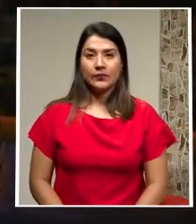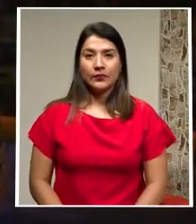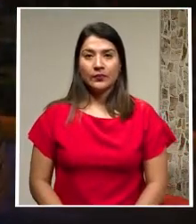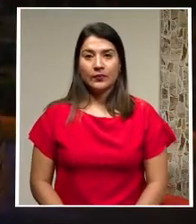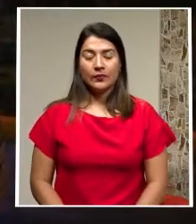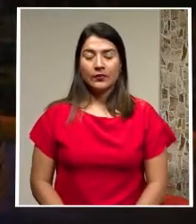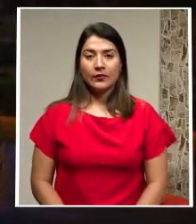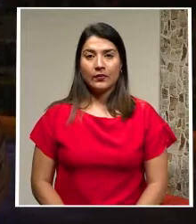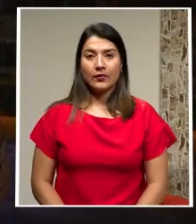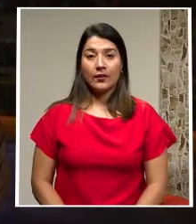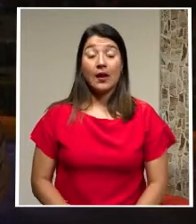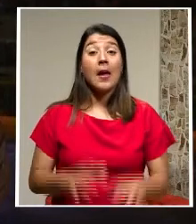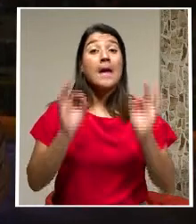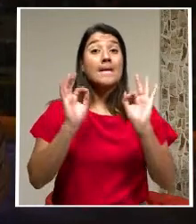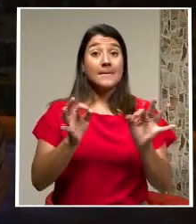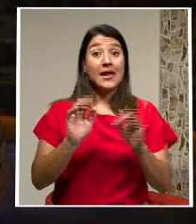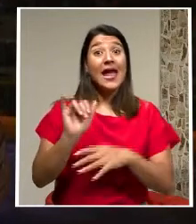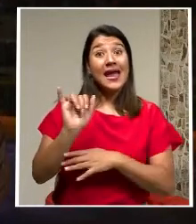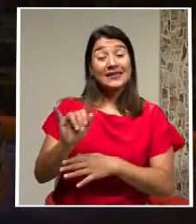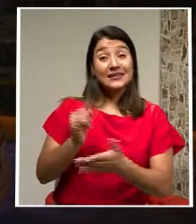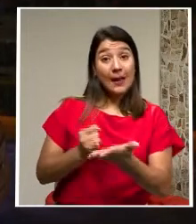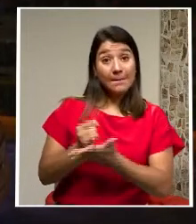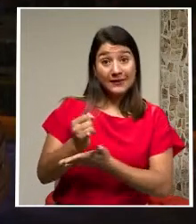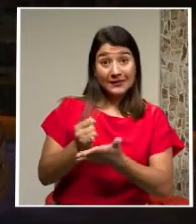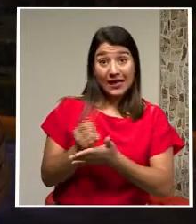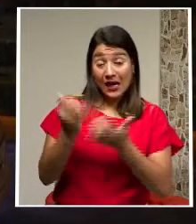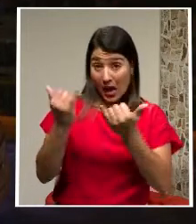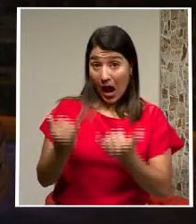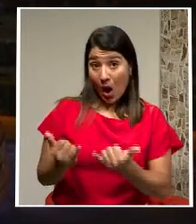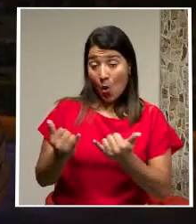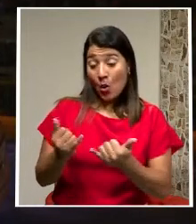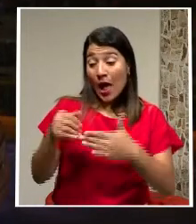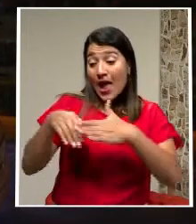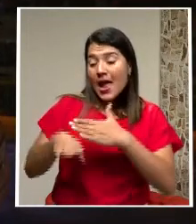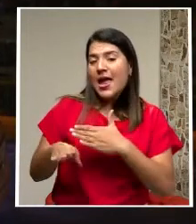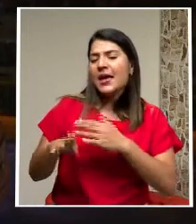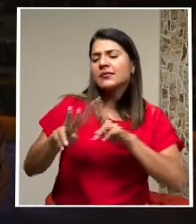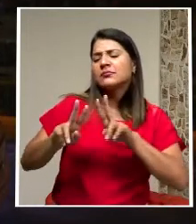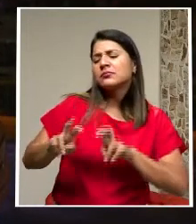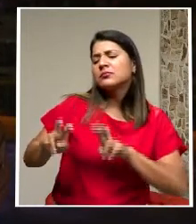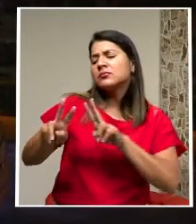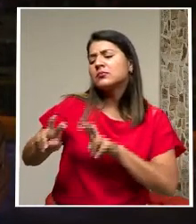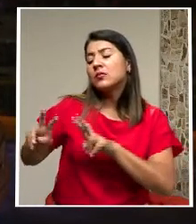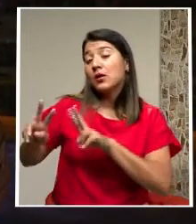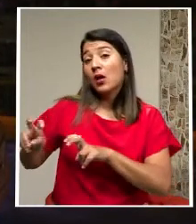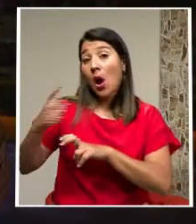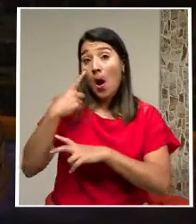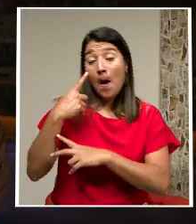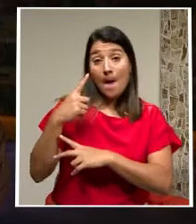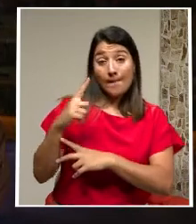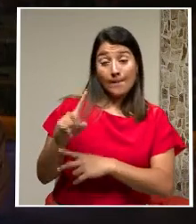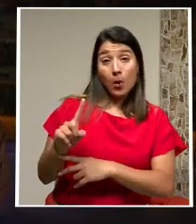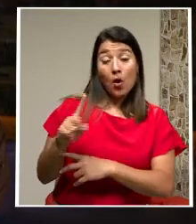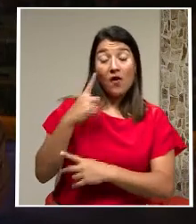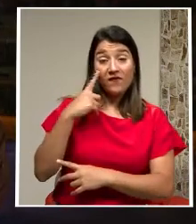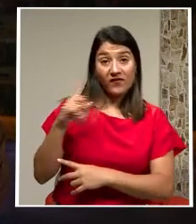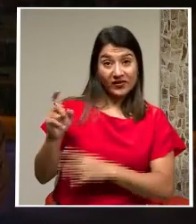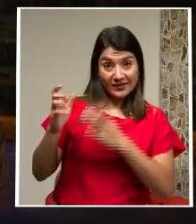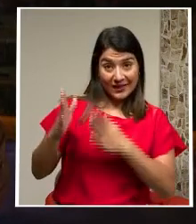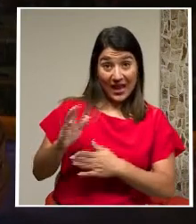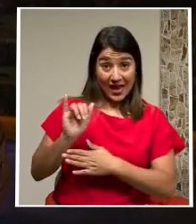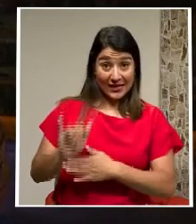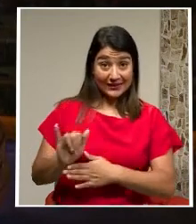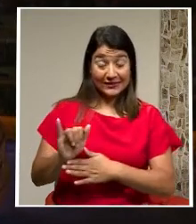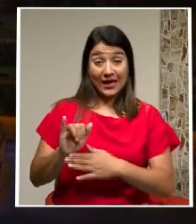Bien, esta investigación se encuentra en la etapa preparatoria y análisis por parte de los fiscales Don